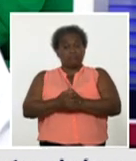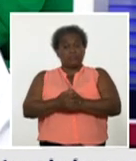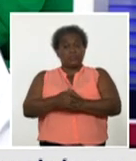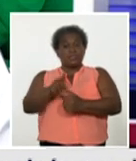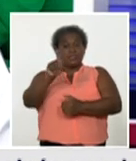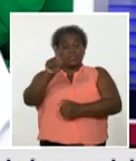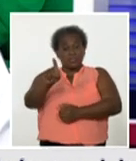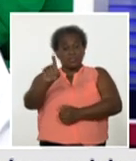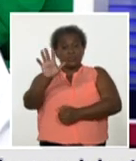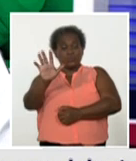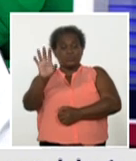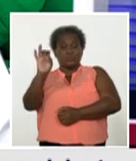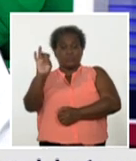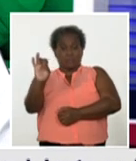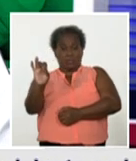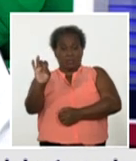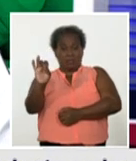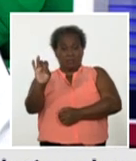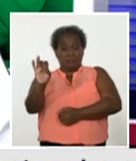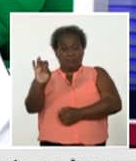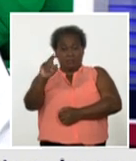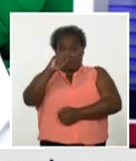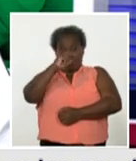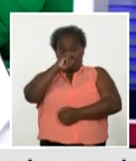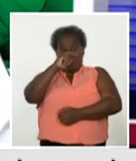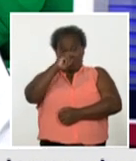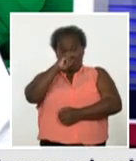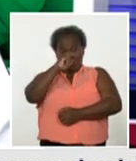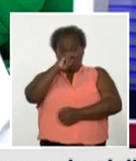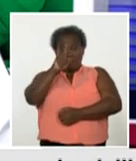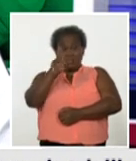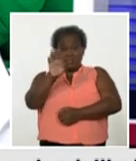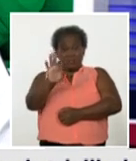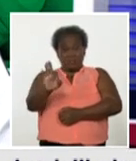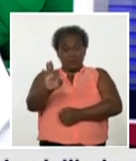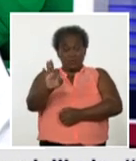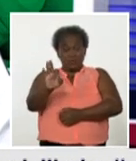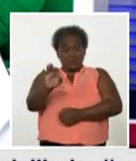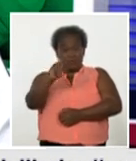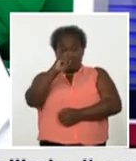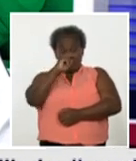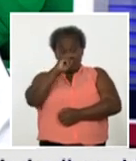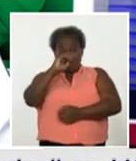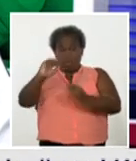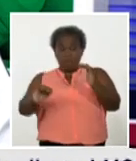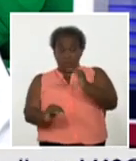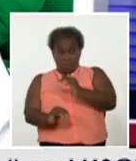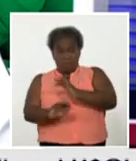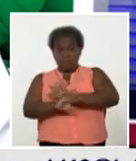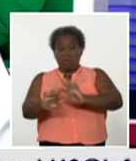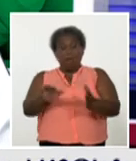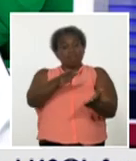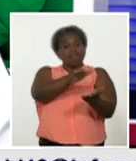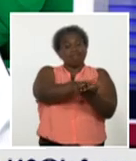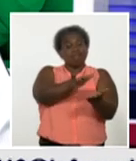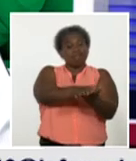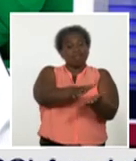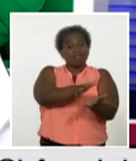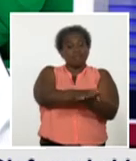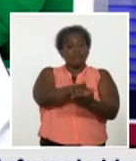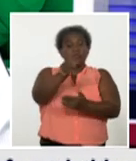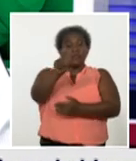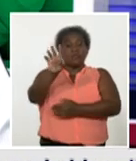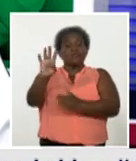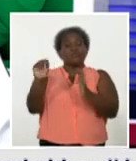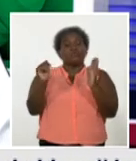157, con 18 años y menos. De esta forma, ya se acumulan 14